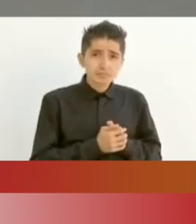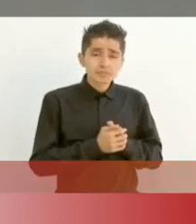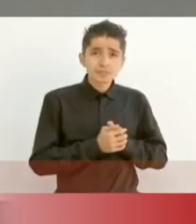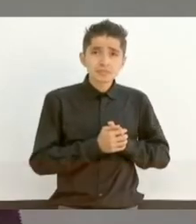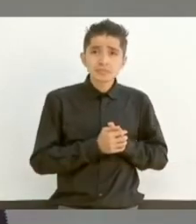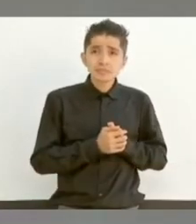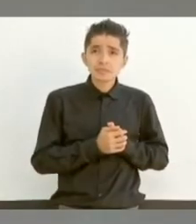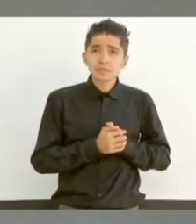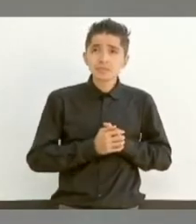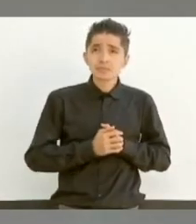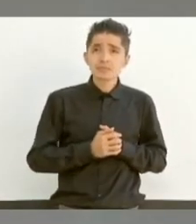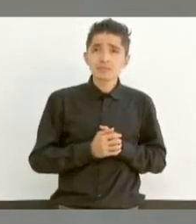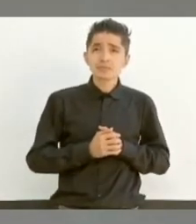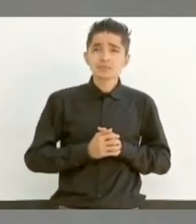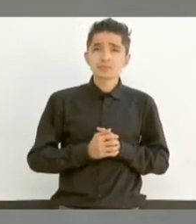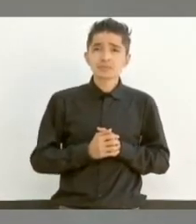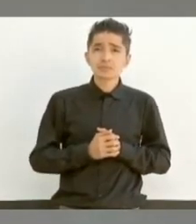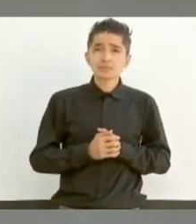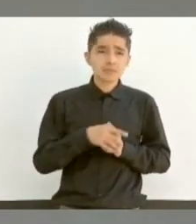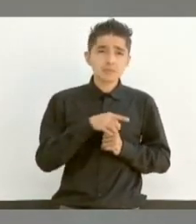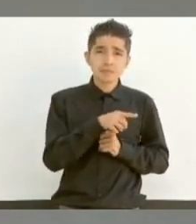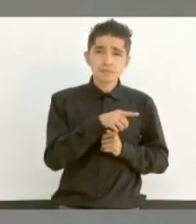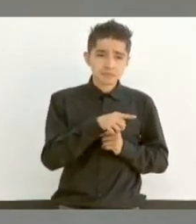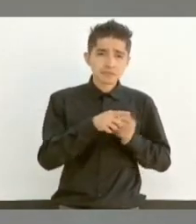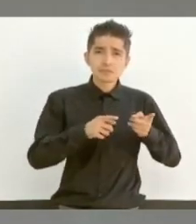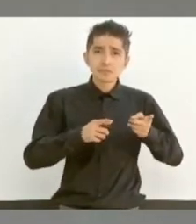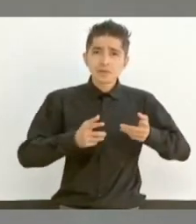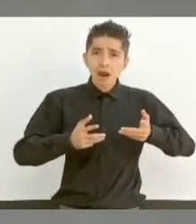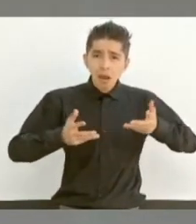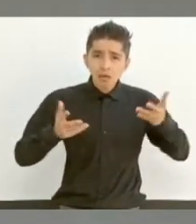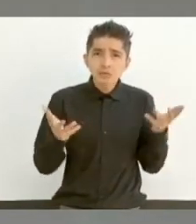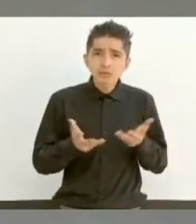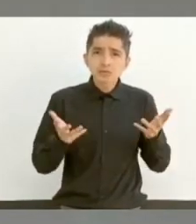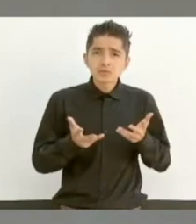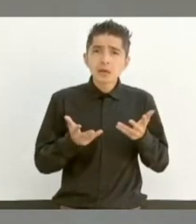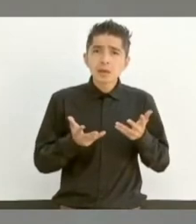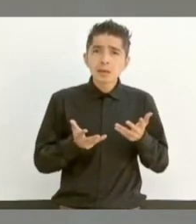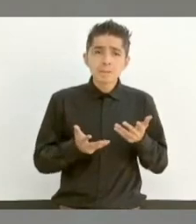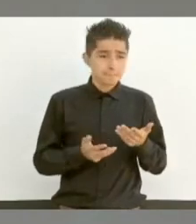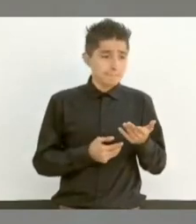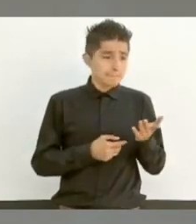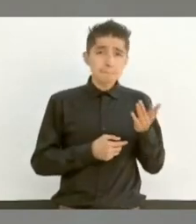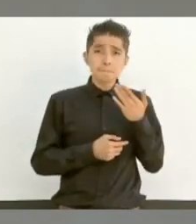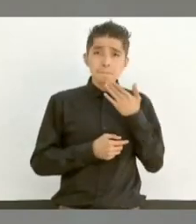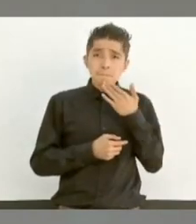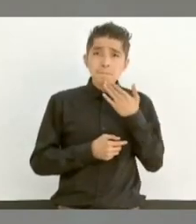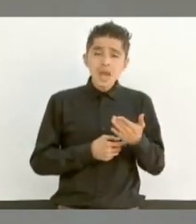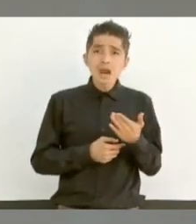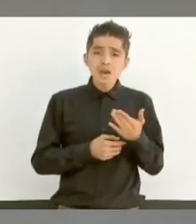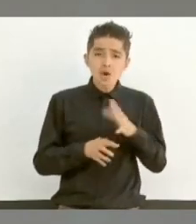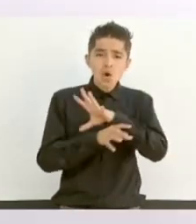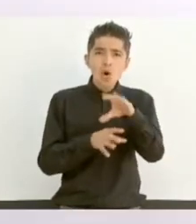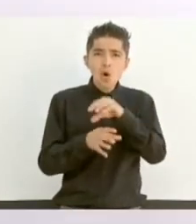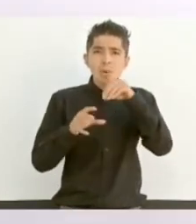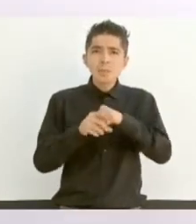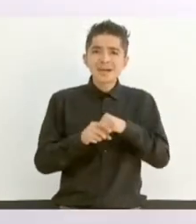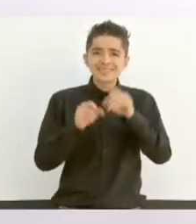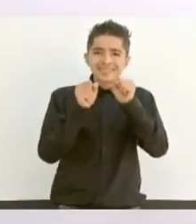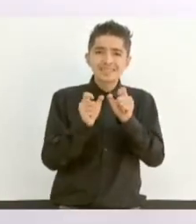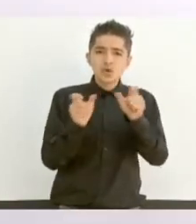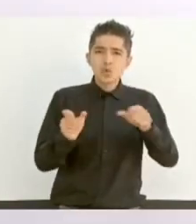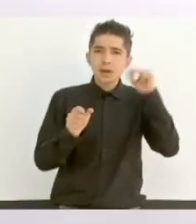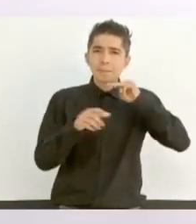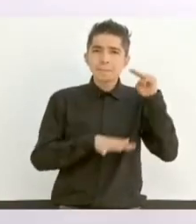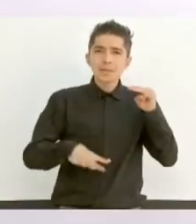un buen diagnóstico de la situación de seguridad de